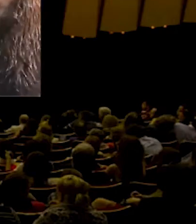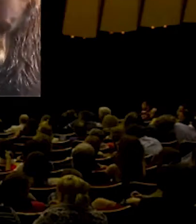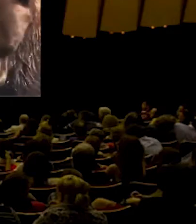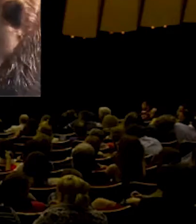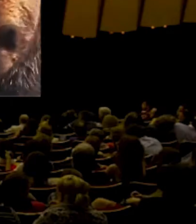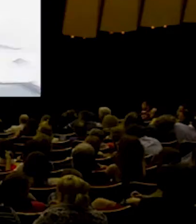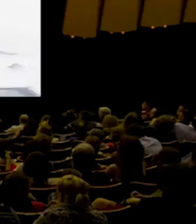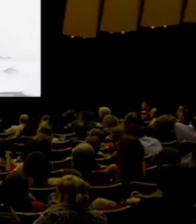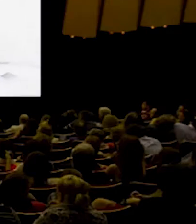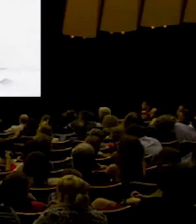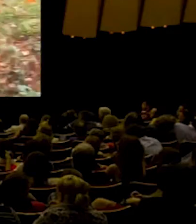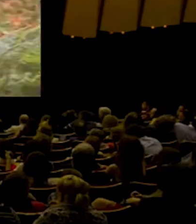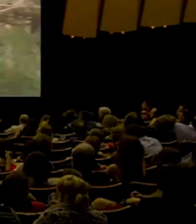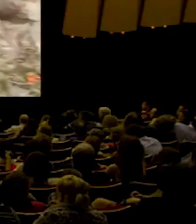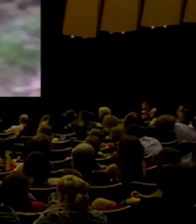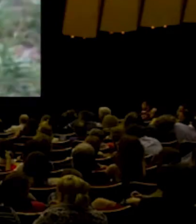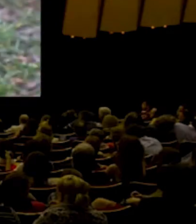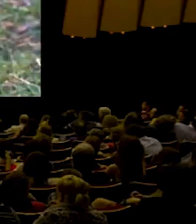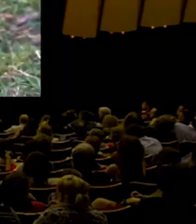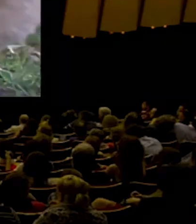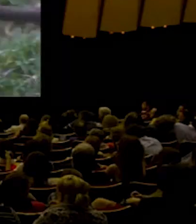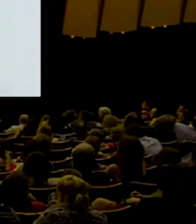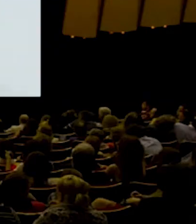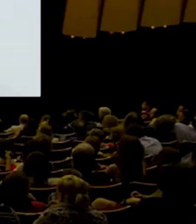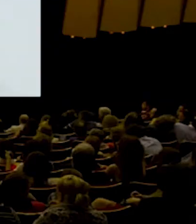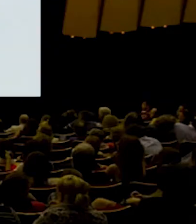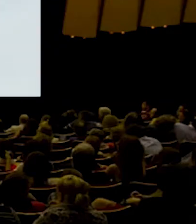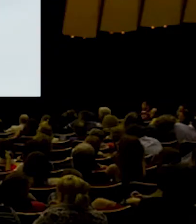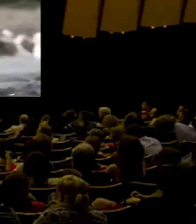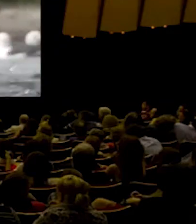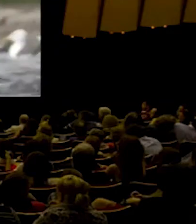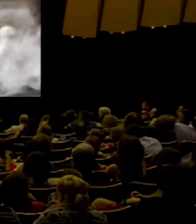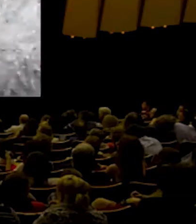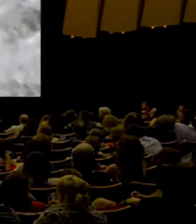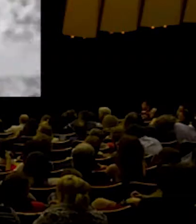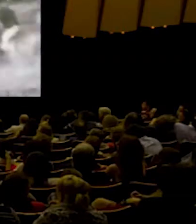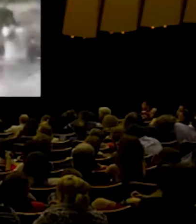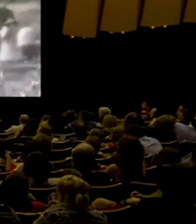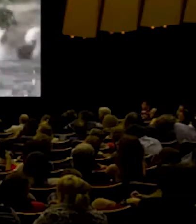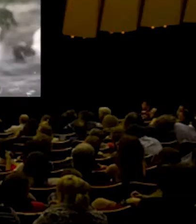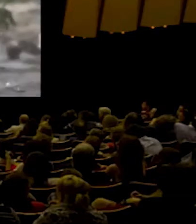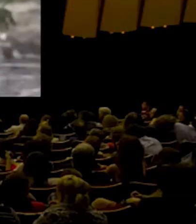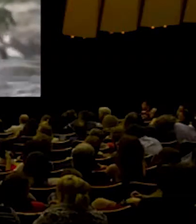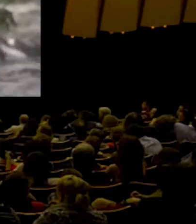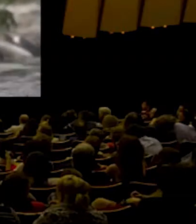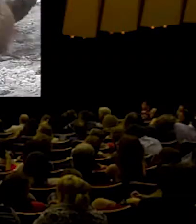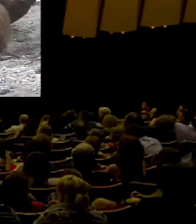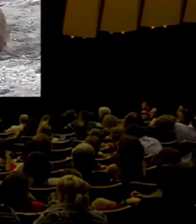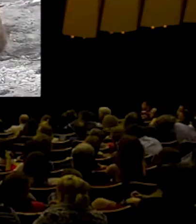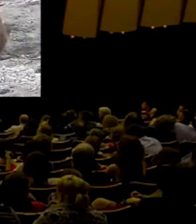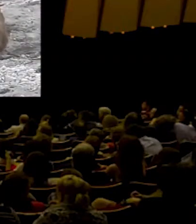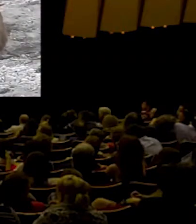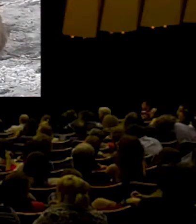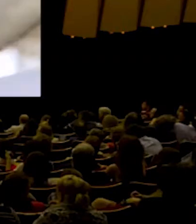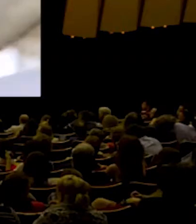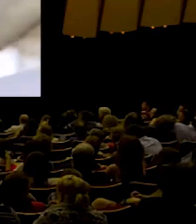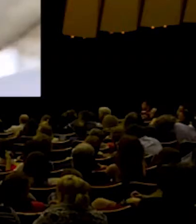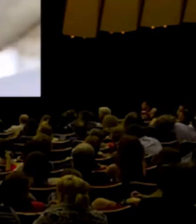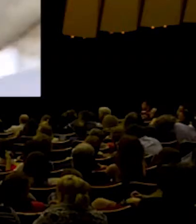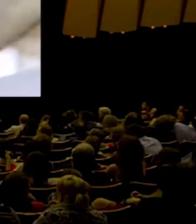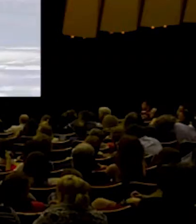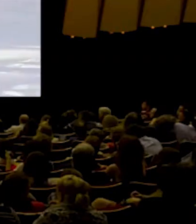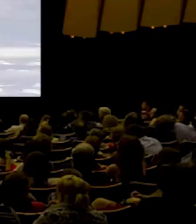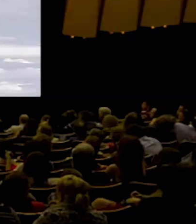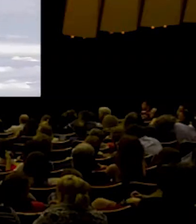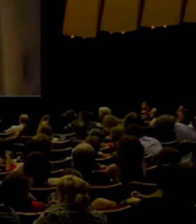para ver de lo que se puede ver más para hacer de lo que da el